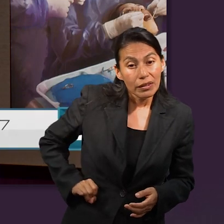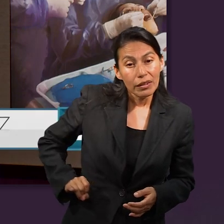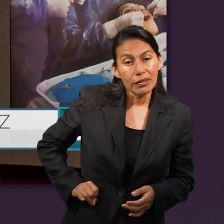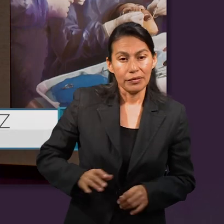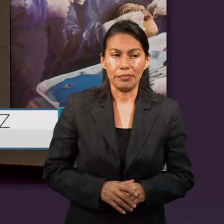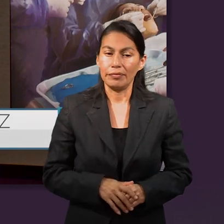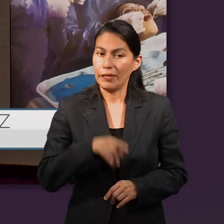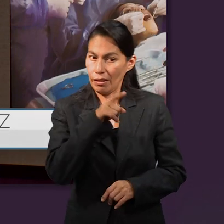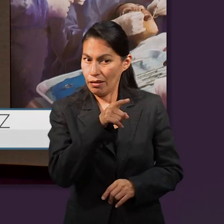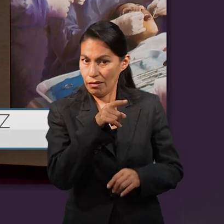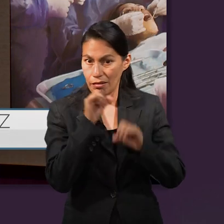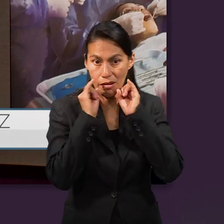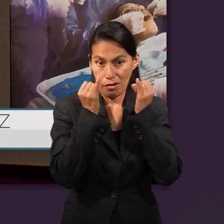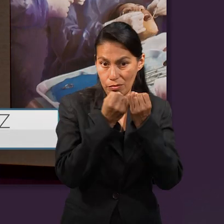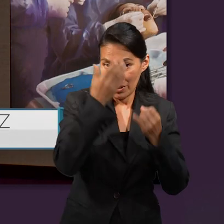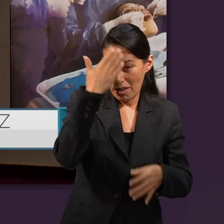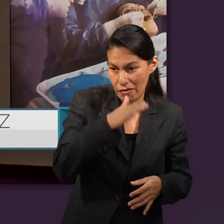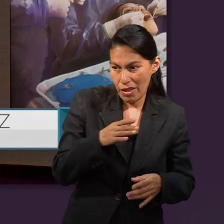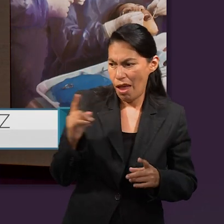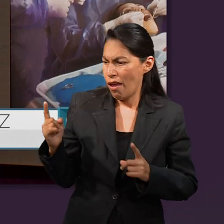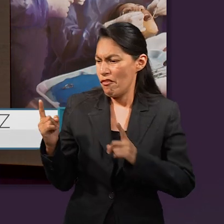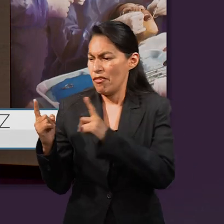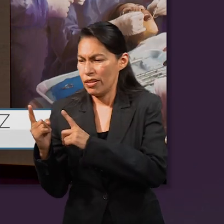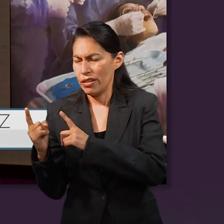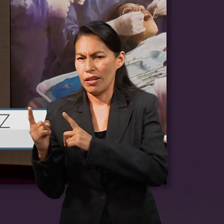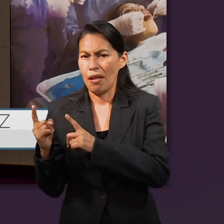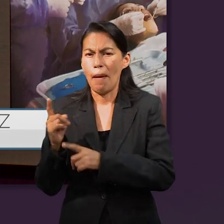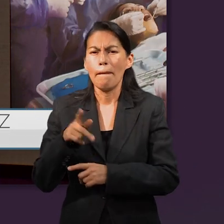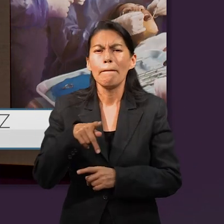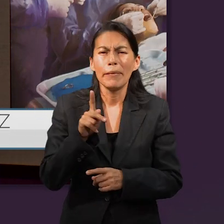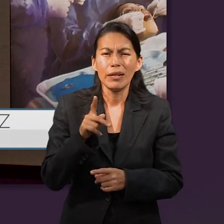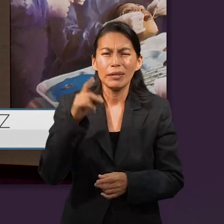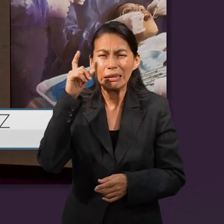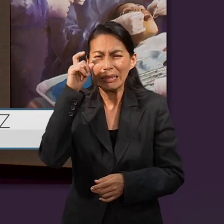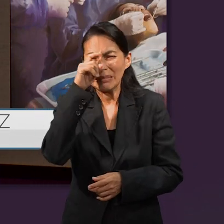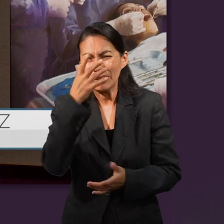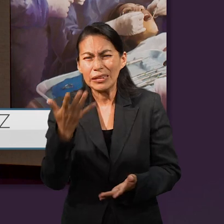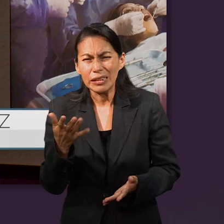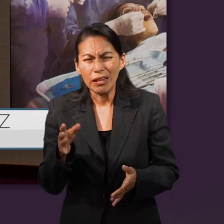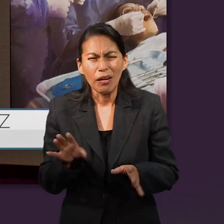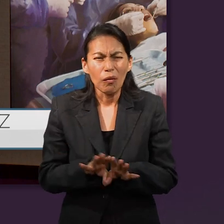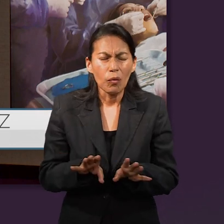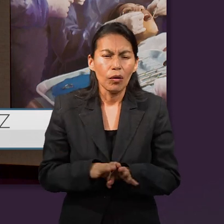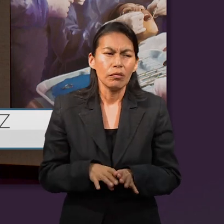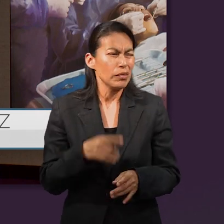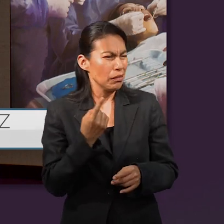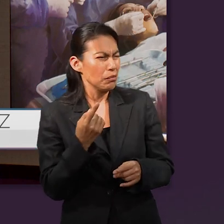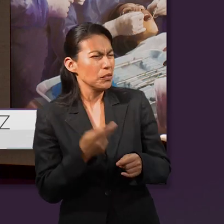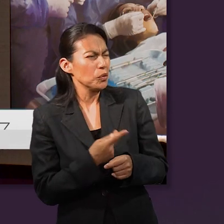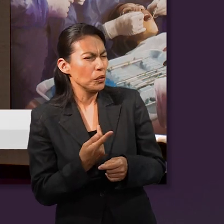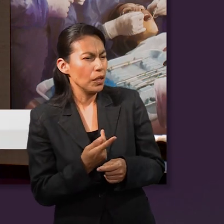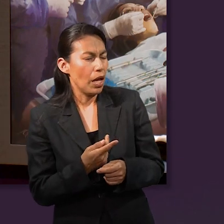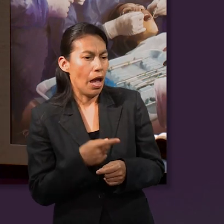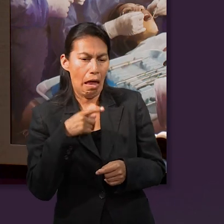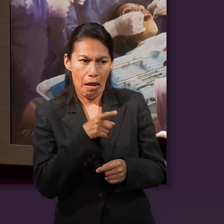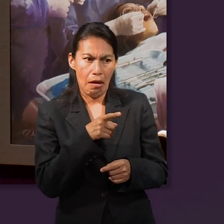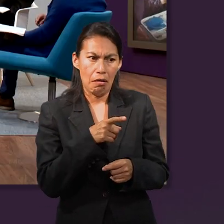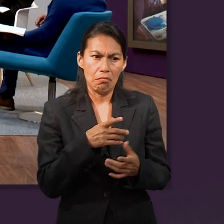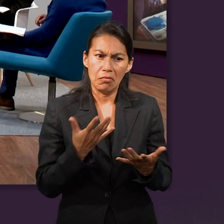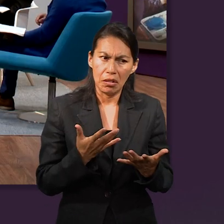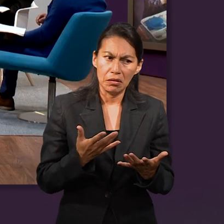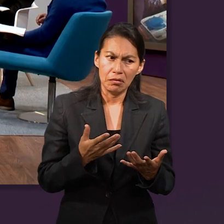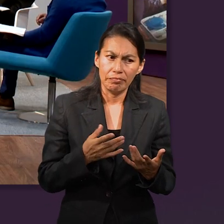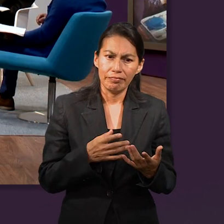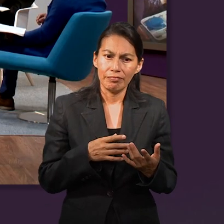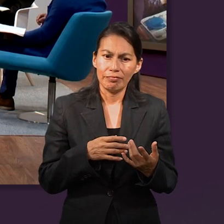porque él sabía lo que se iba a enfrentar si se iba, pero se le estaba empezando a poner difícil acá donde ¿Por qué? ¿Qué le pasó? Él empieza a